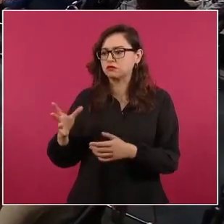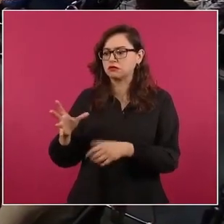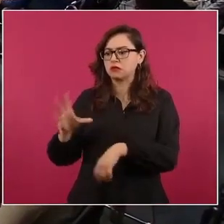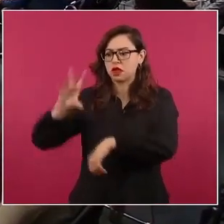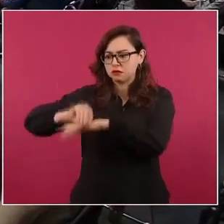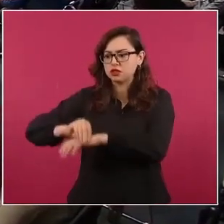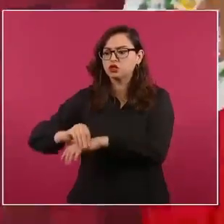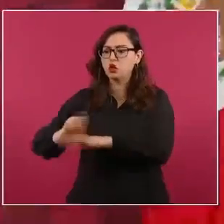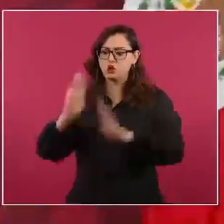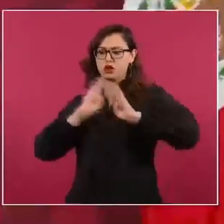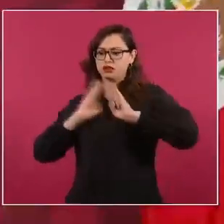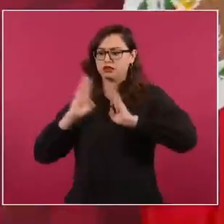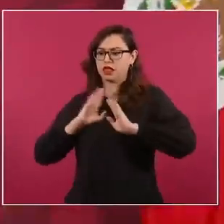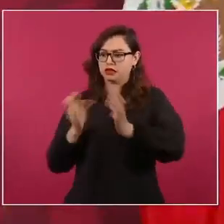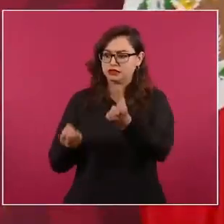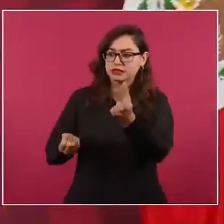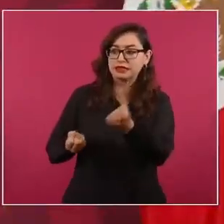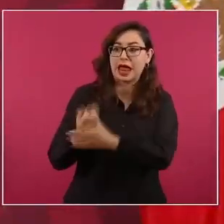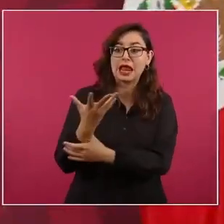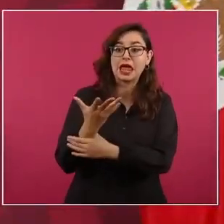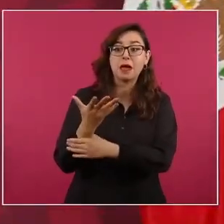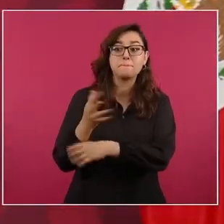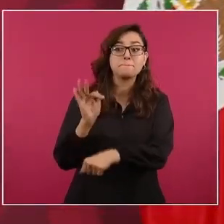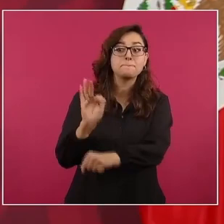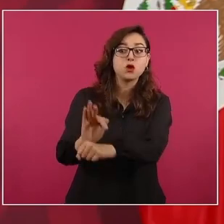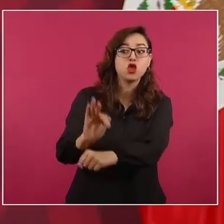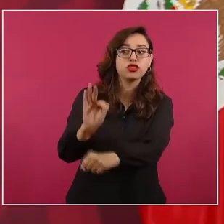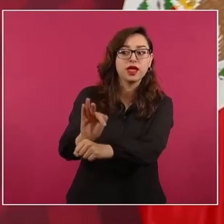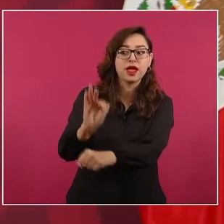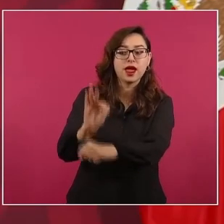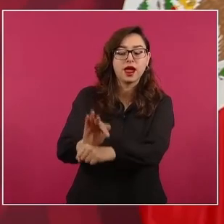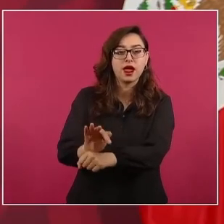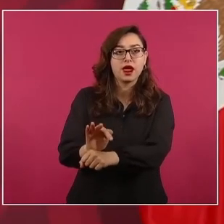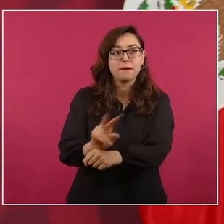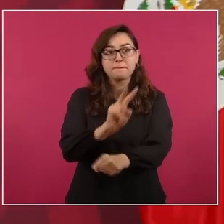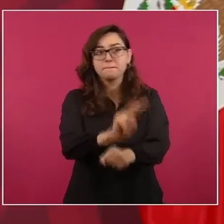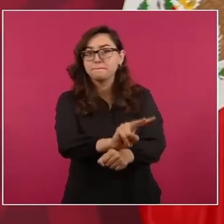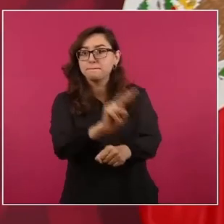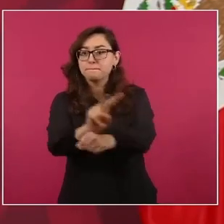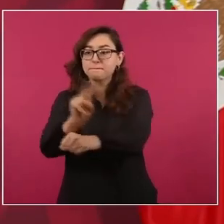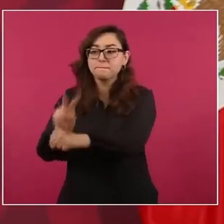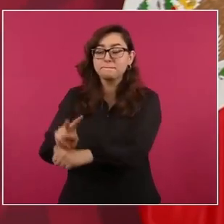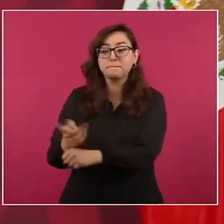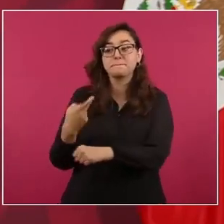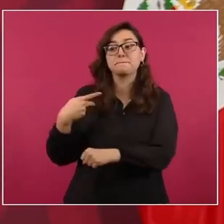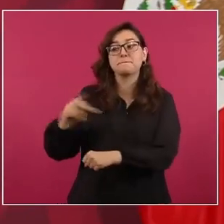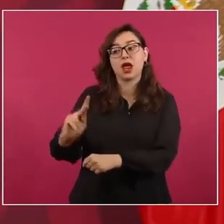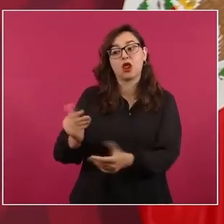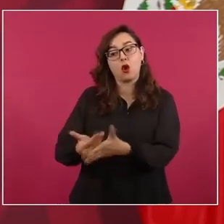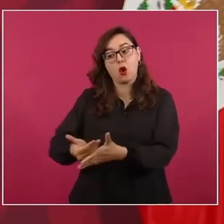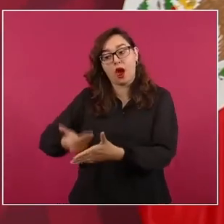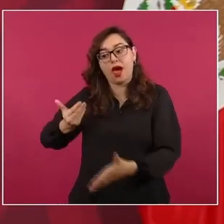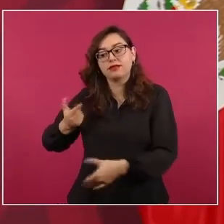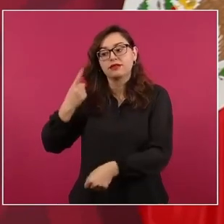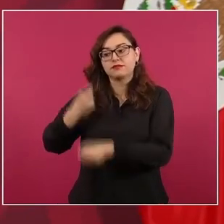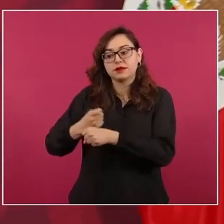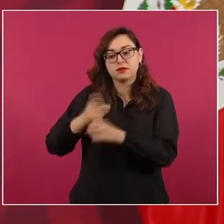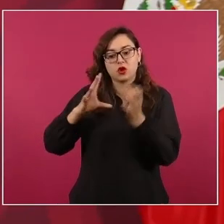que se llevó a cabo y de nuevas leyes,